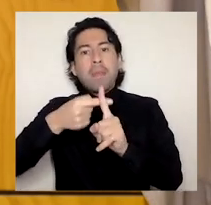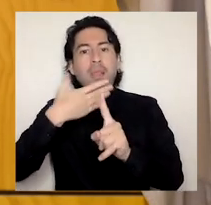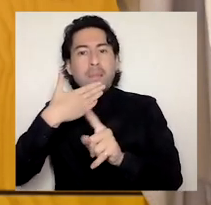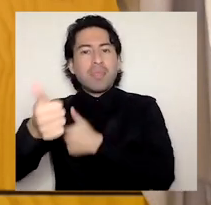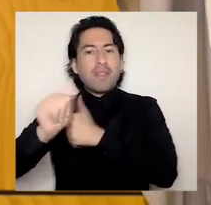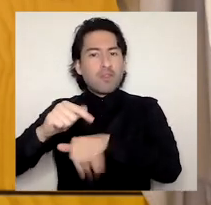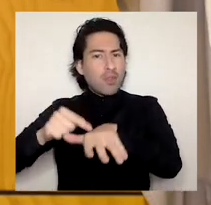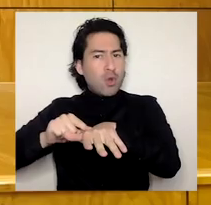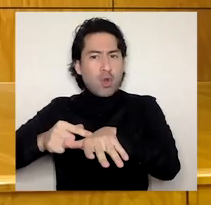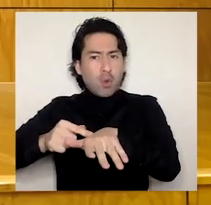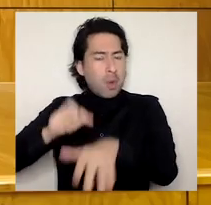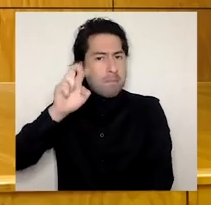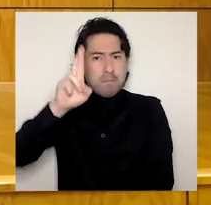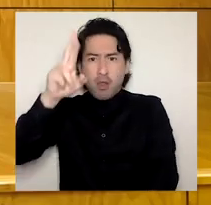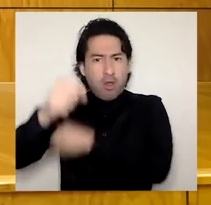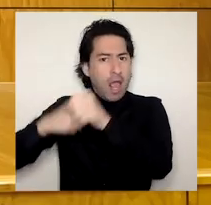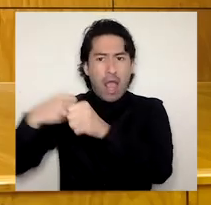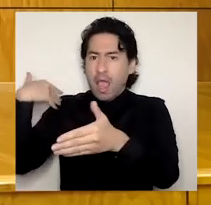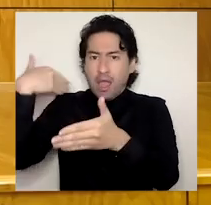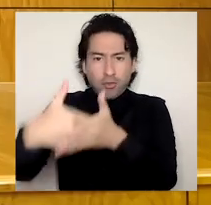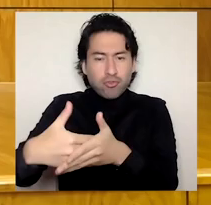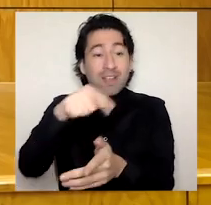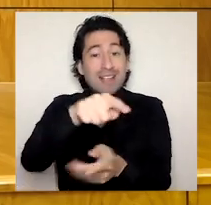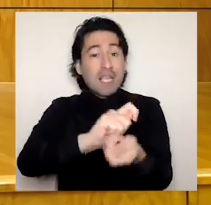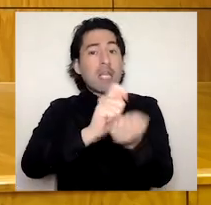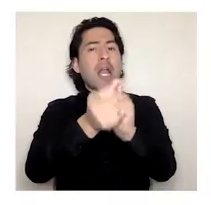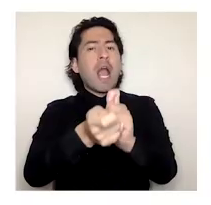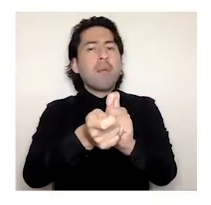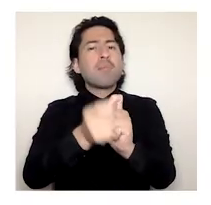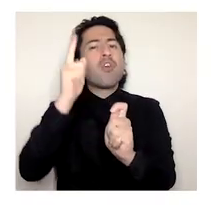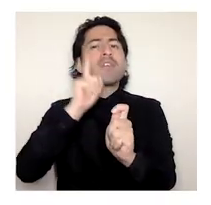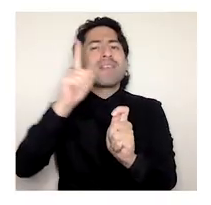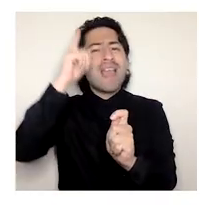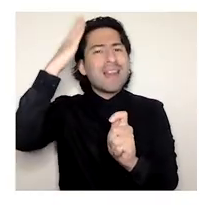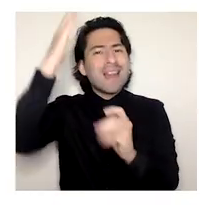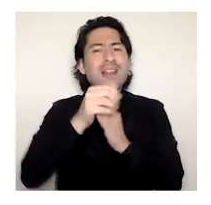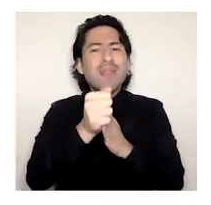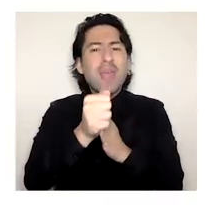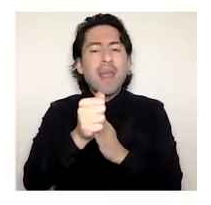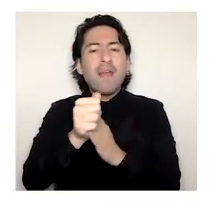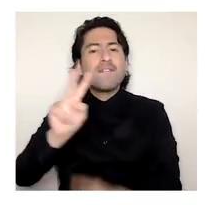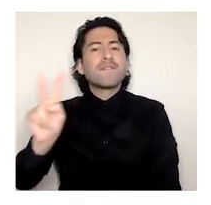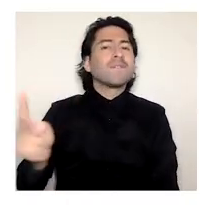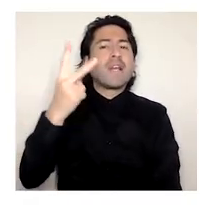décadas en la Universidad. Transformación que fue liderada por nuestra Vicerrectoría Académica.